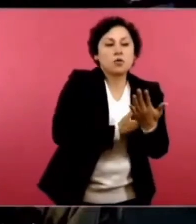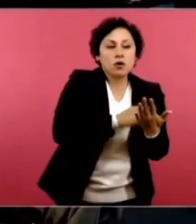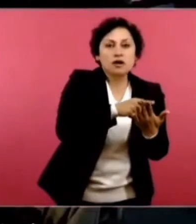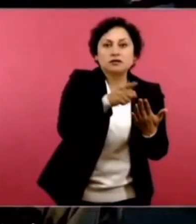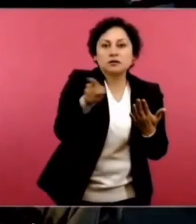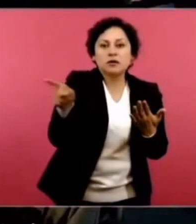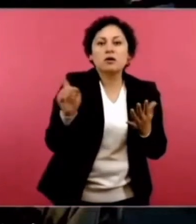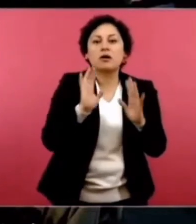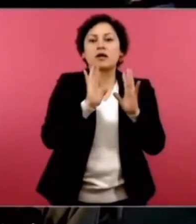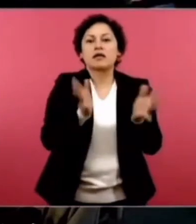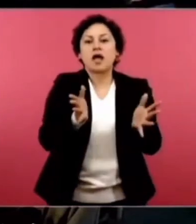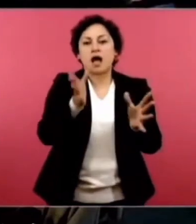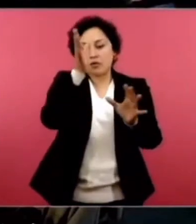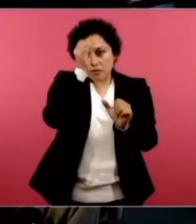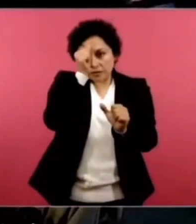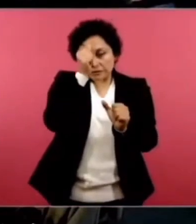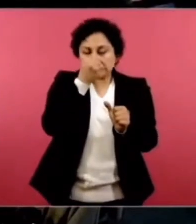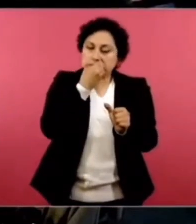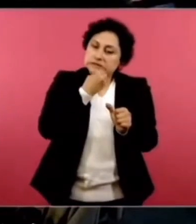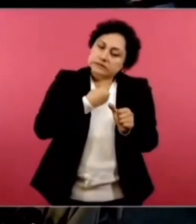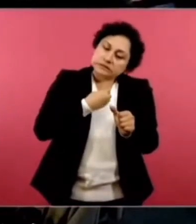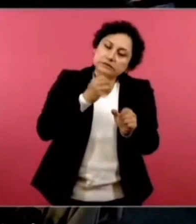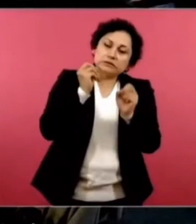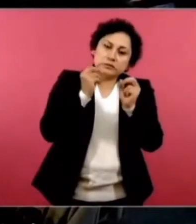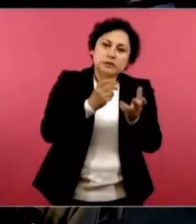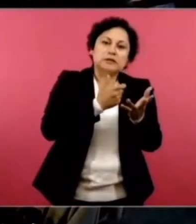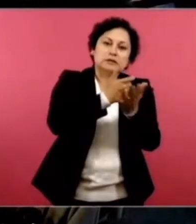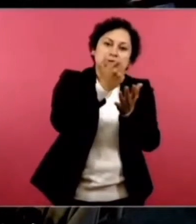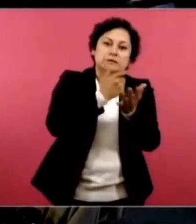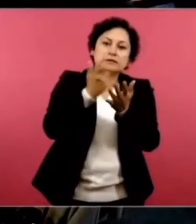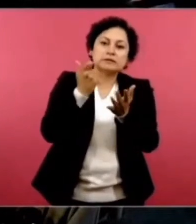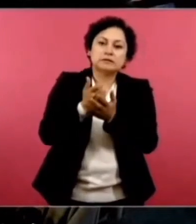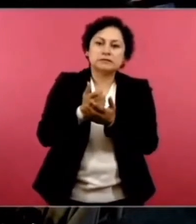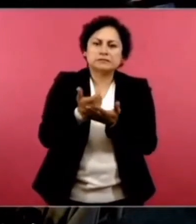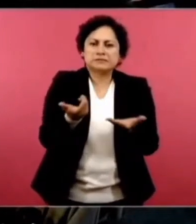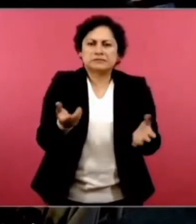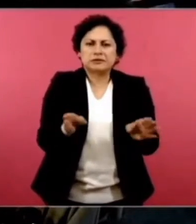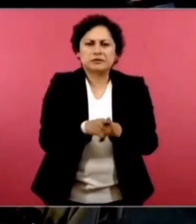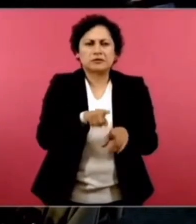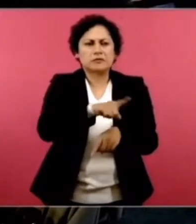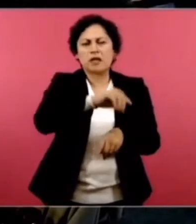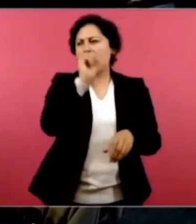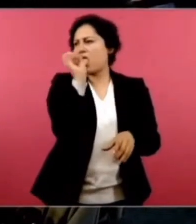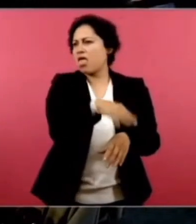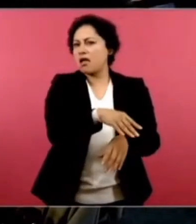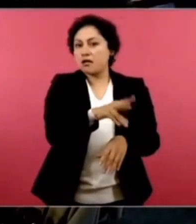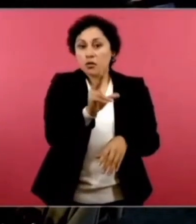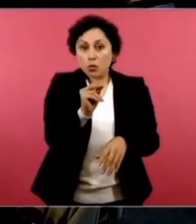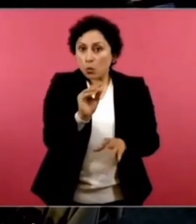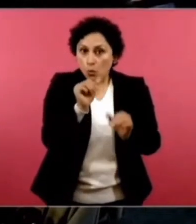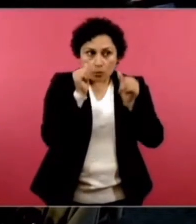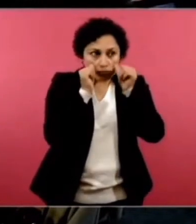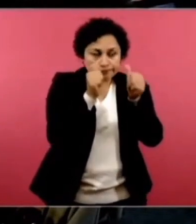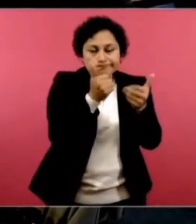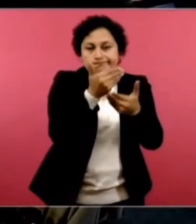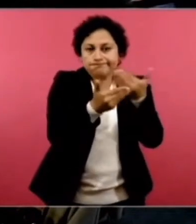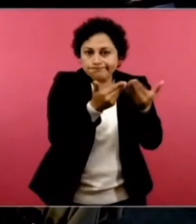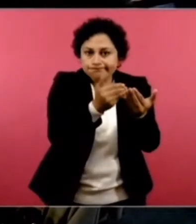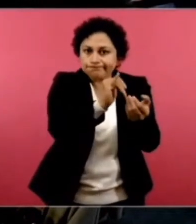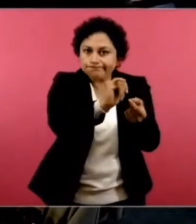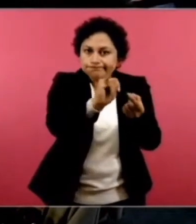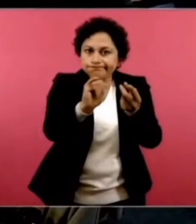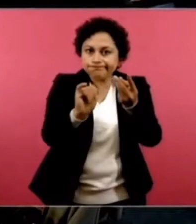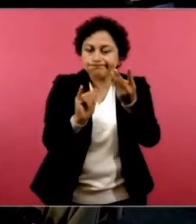contratistas. No se le quedó a deber a nadie de los